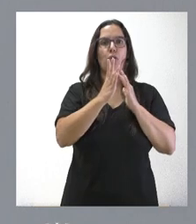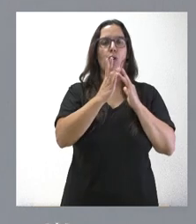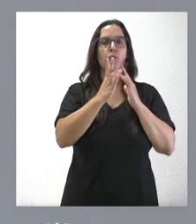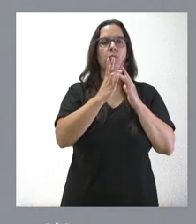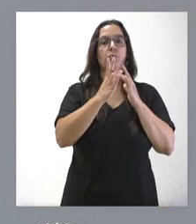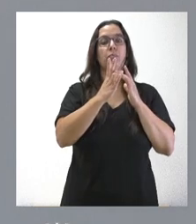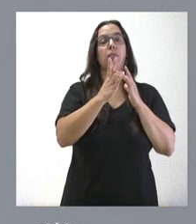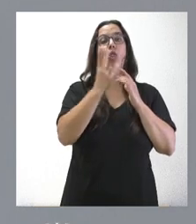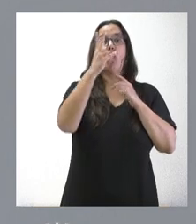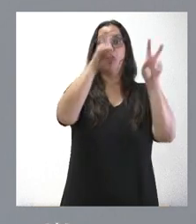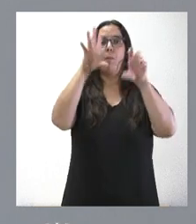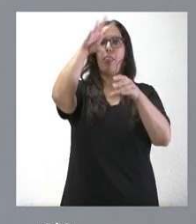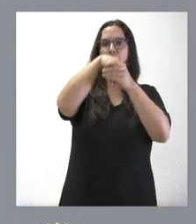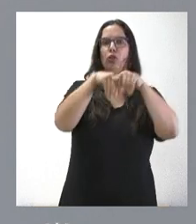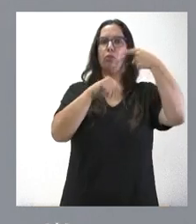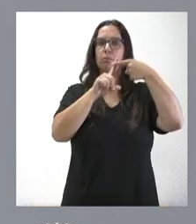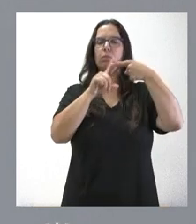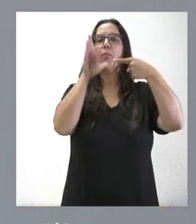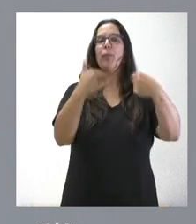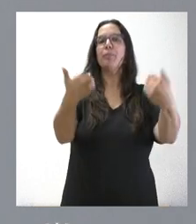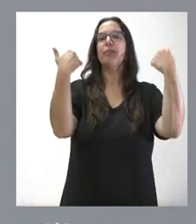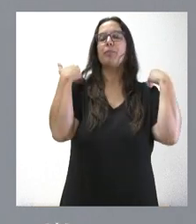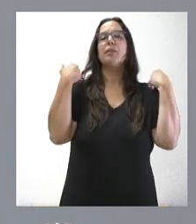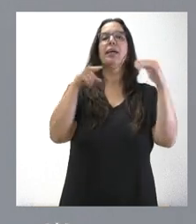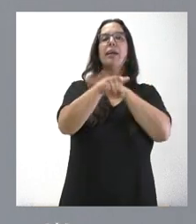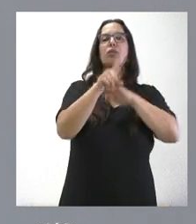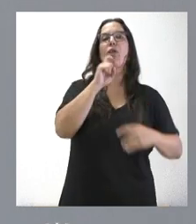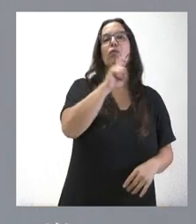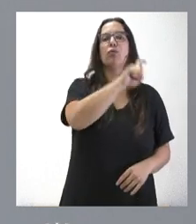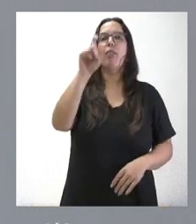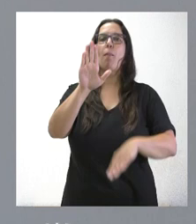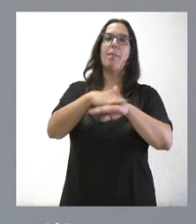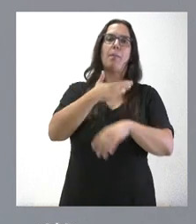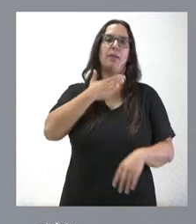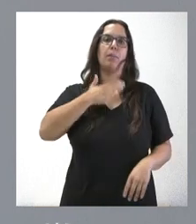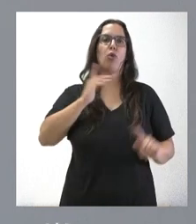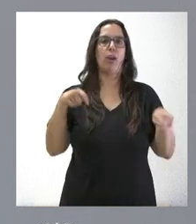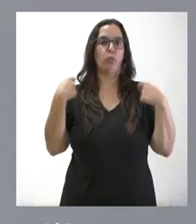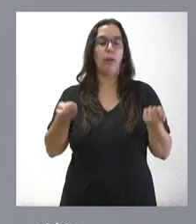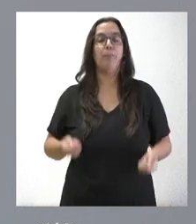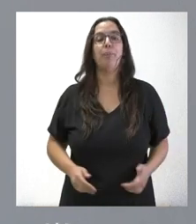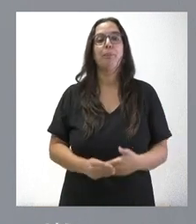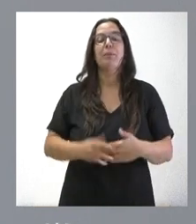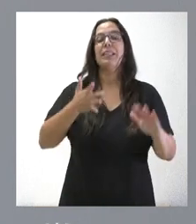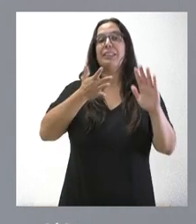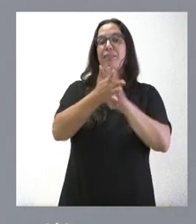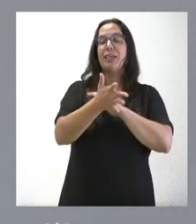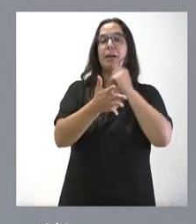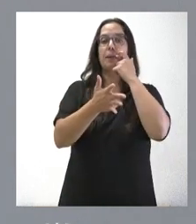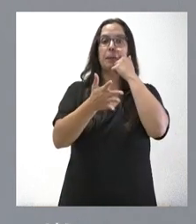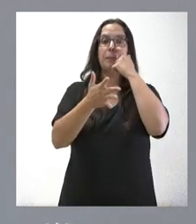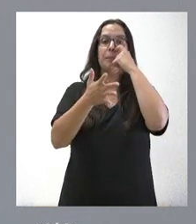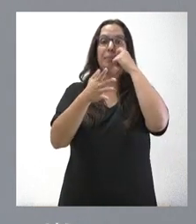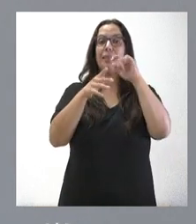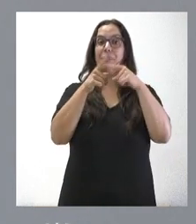unidos porque son cuestiones que gestiona la Fundación para el Patrimonio Natural. Estamos hablando de recursos